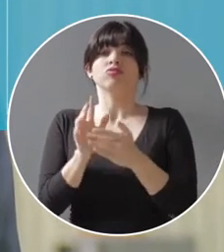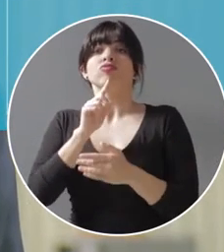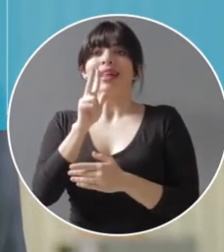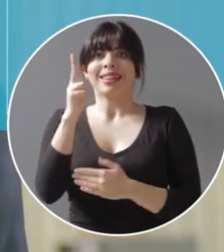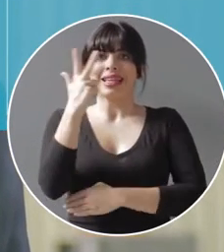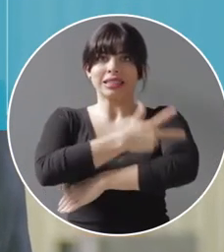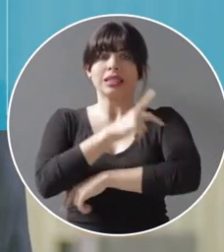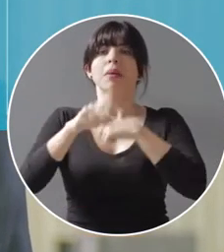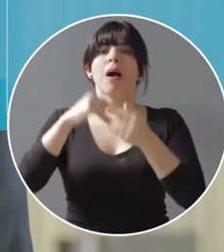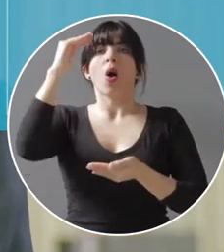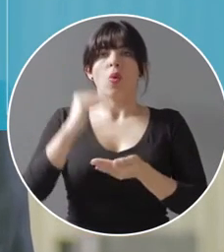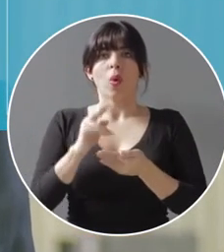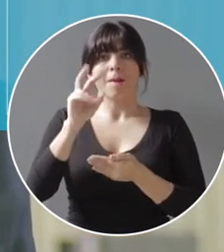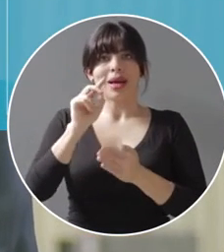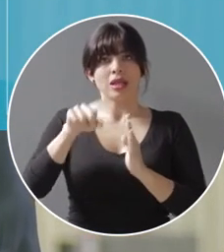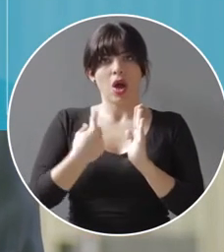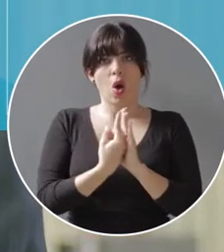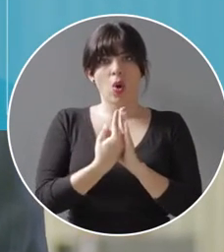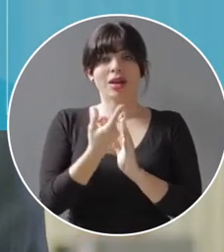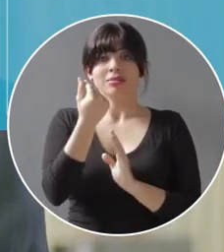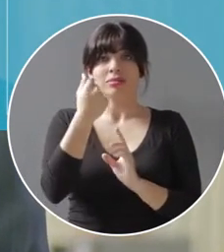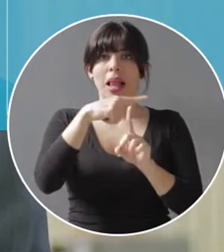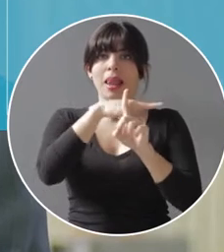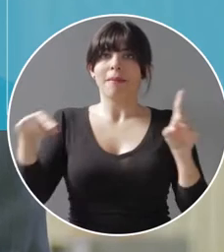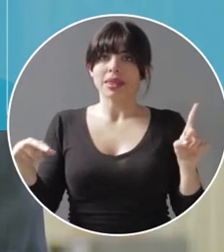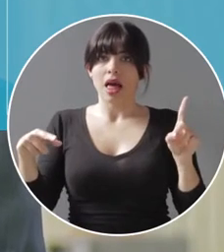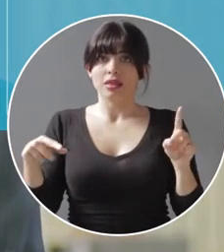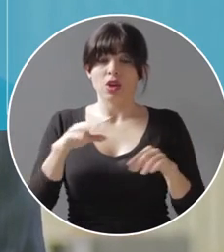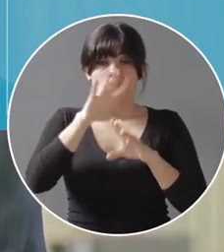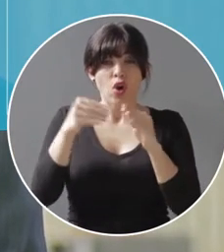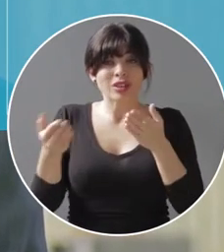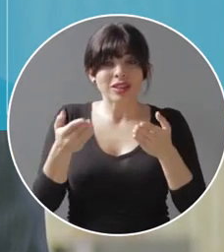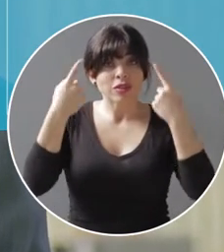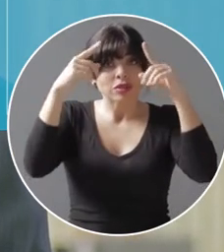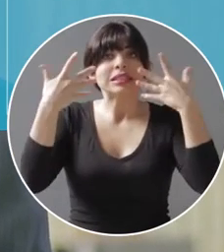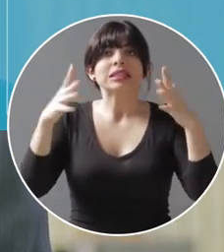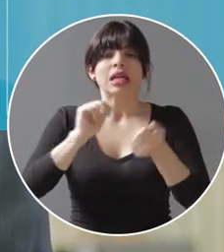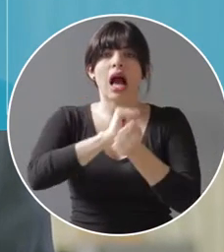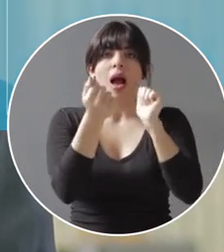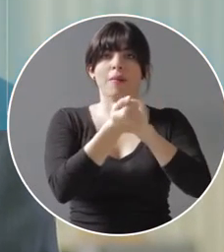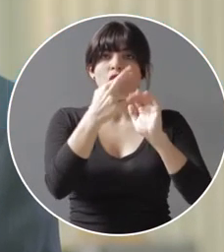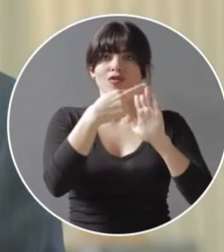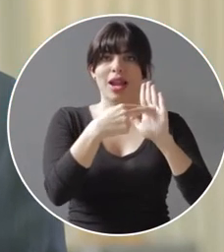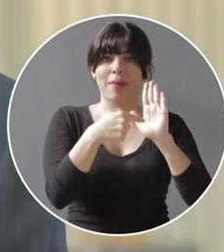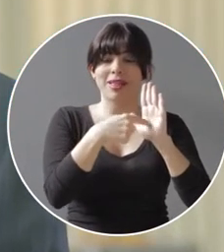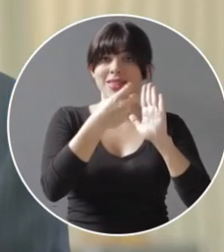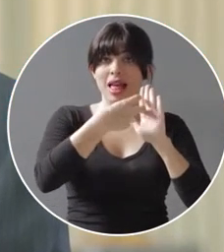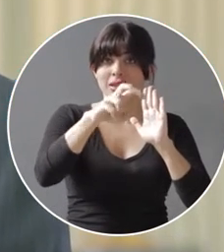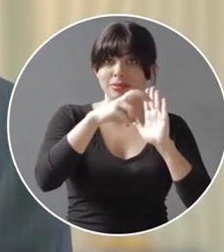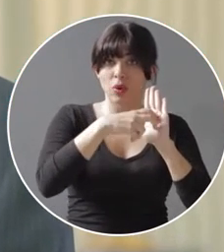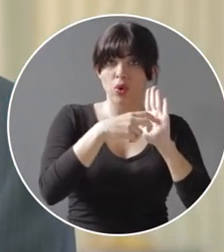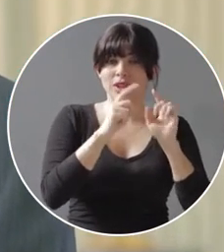días a 20 horas y los costos bajarán a la mitad. Para hacer realidad ese servicio ya se reformó el reglamento de